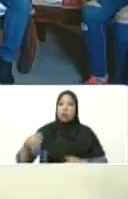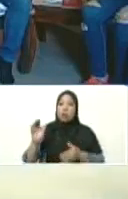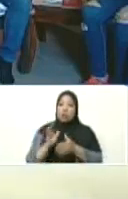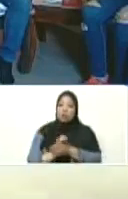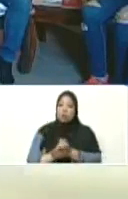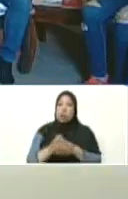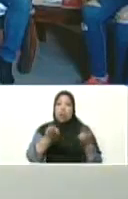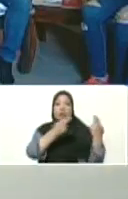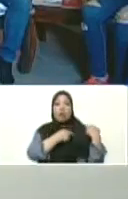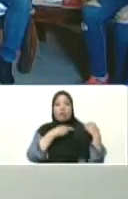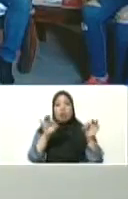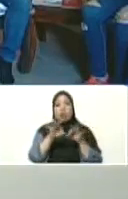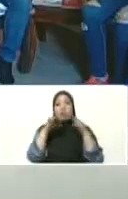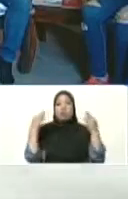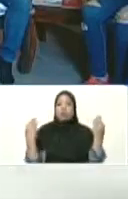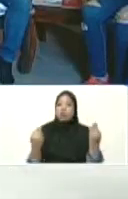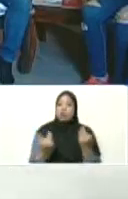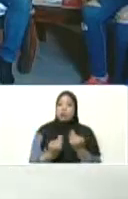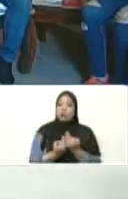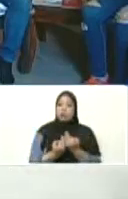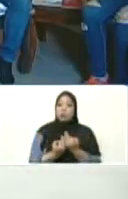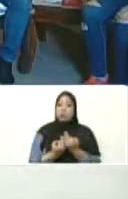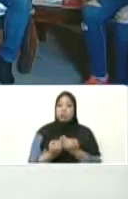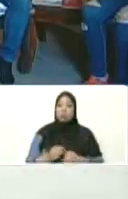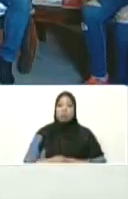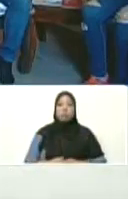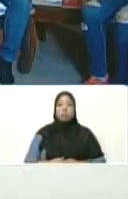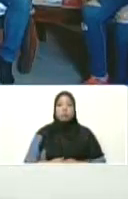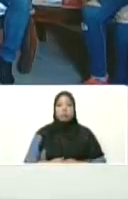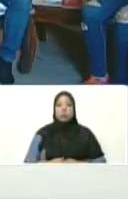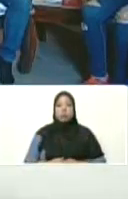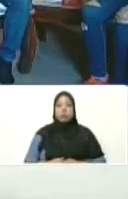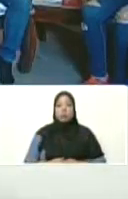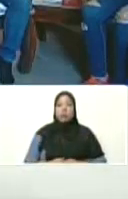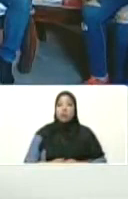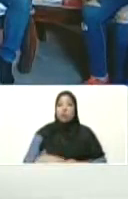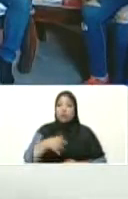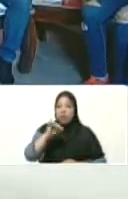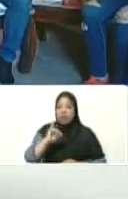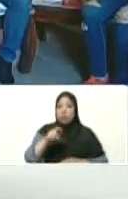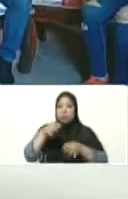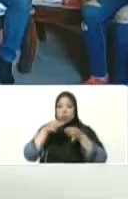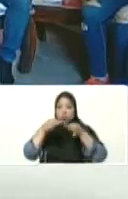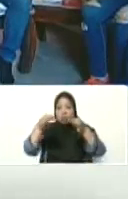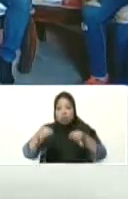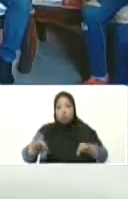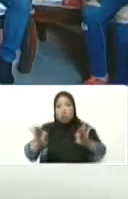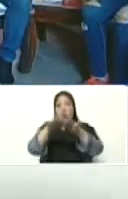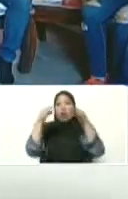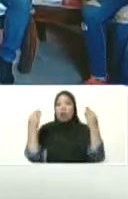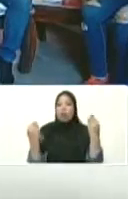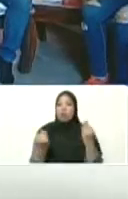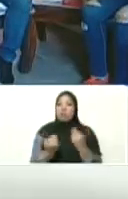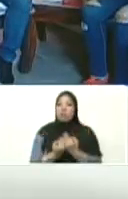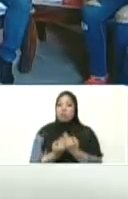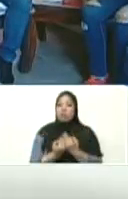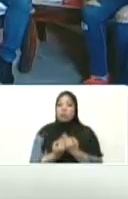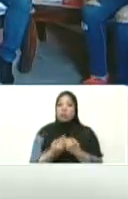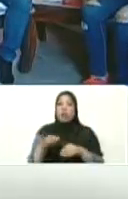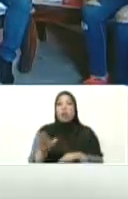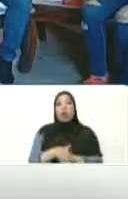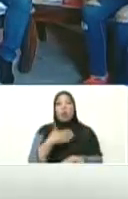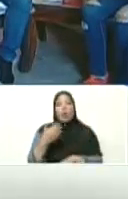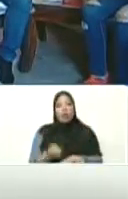jefa de familia querido compatriota jefa de familia tenga la seguridad que a tu familia le llegará el jueves de